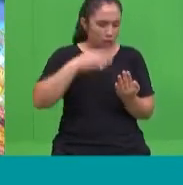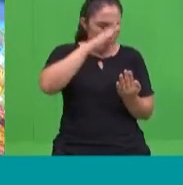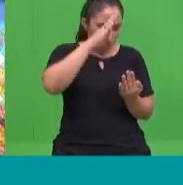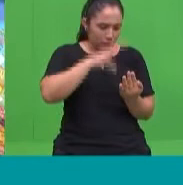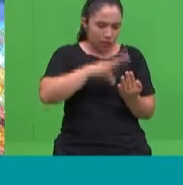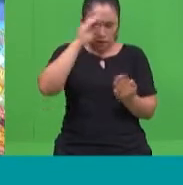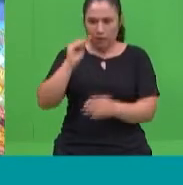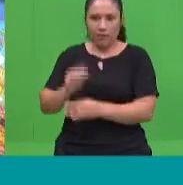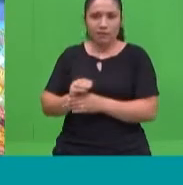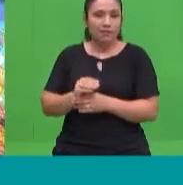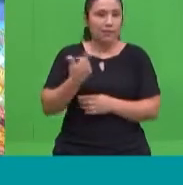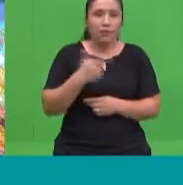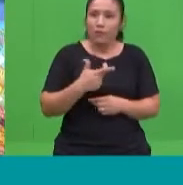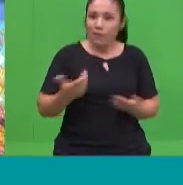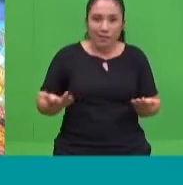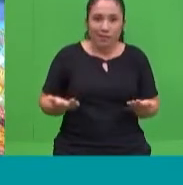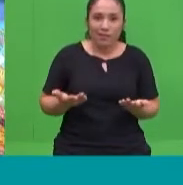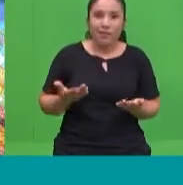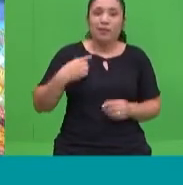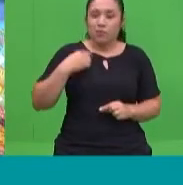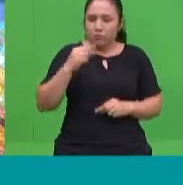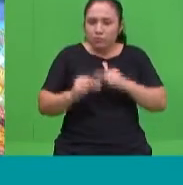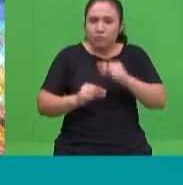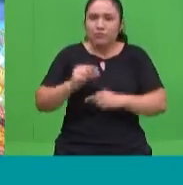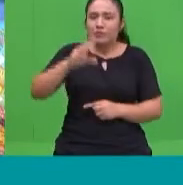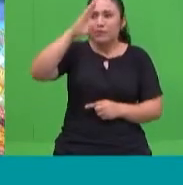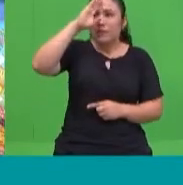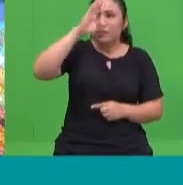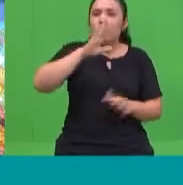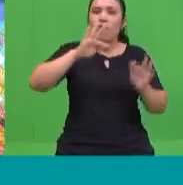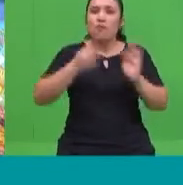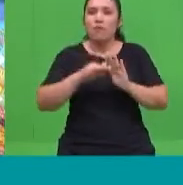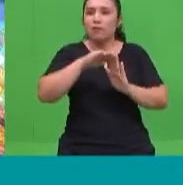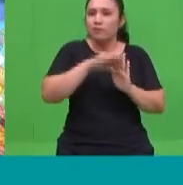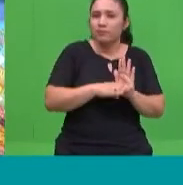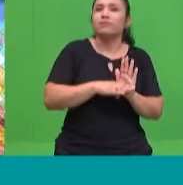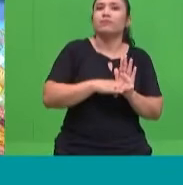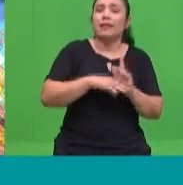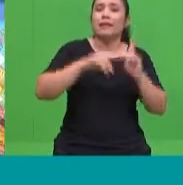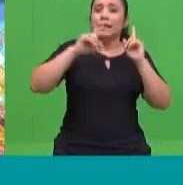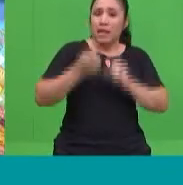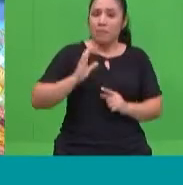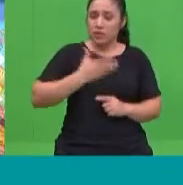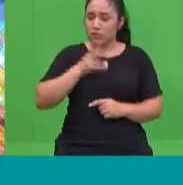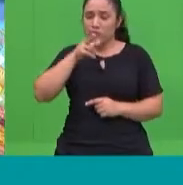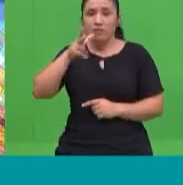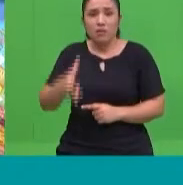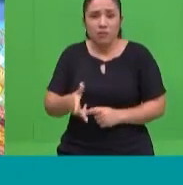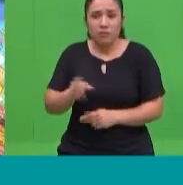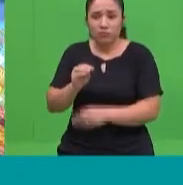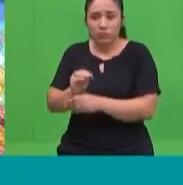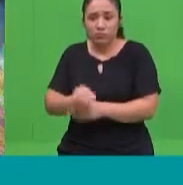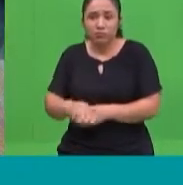tener en cuenta a los efectos de que nuestros hijos el día de mañana realmente se conviertan en ciudadanos